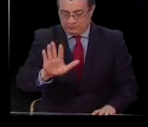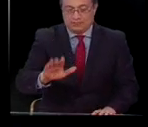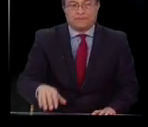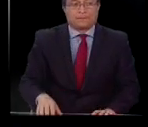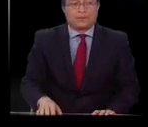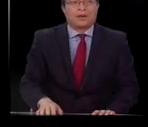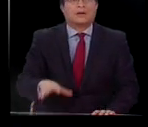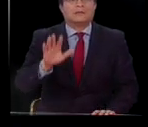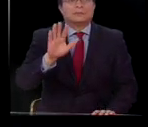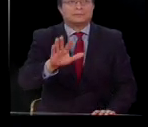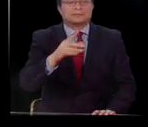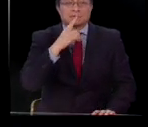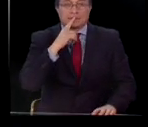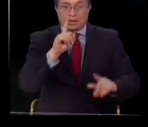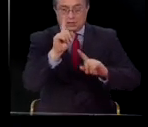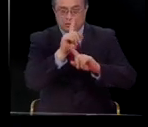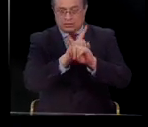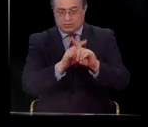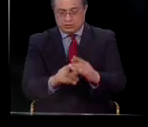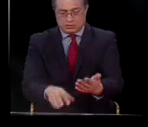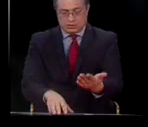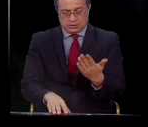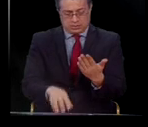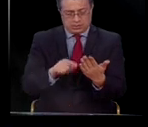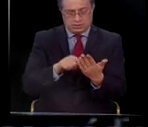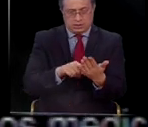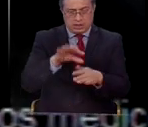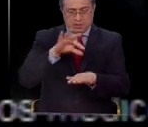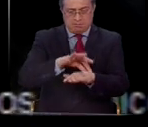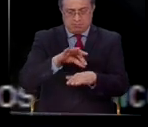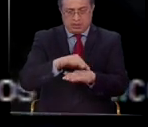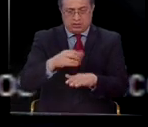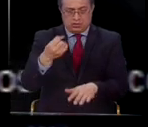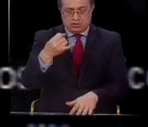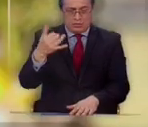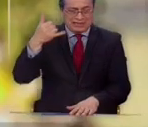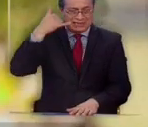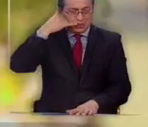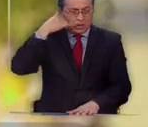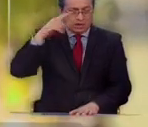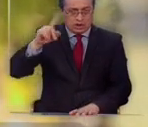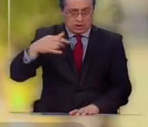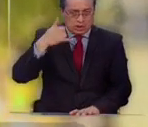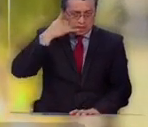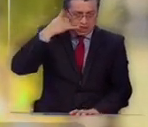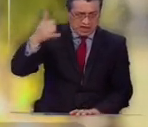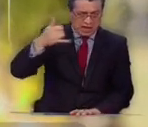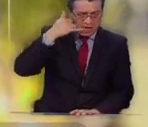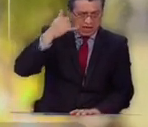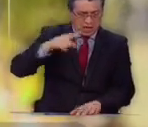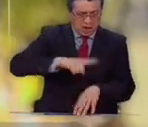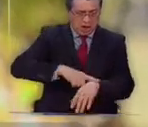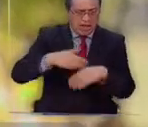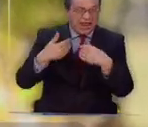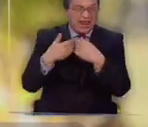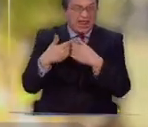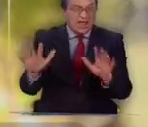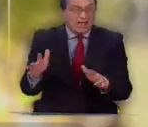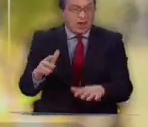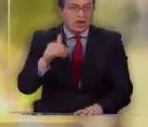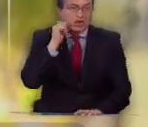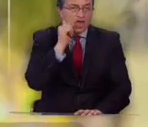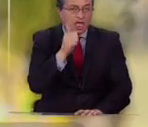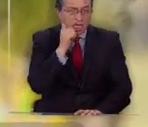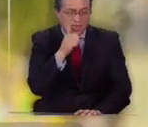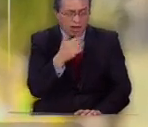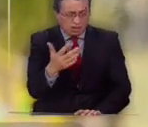Primero que nada, cuestionense. Si un médico va a dar su número celular para que la gente lo llame a toda hora, todos los